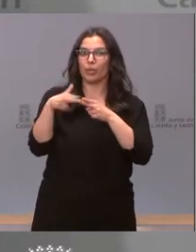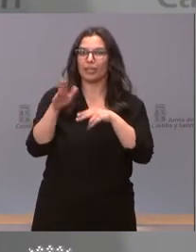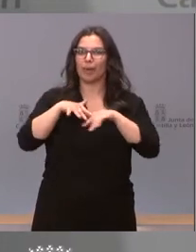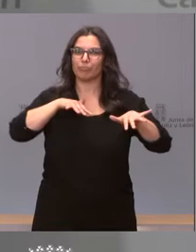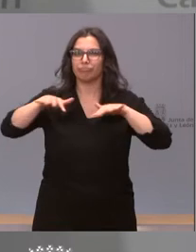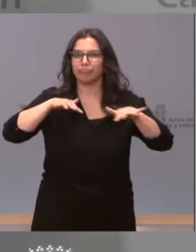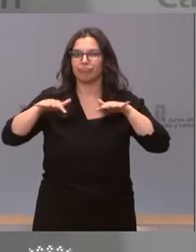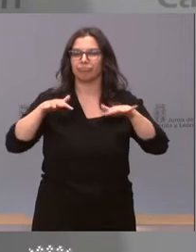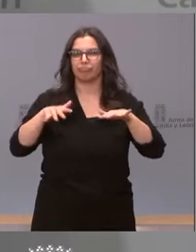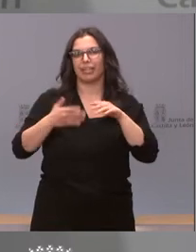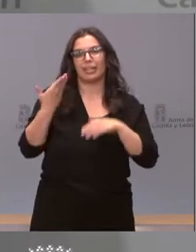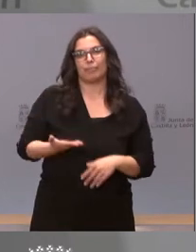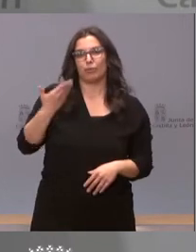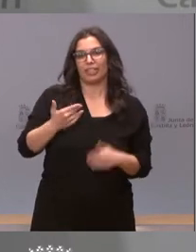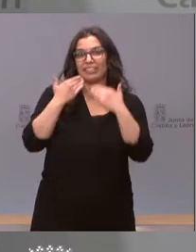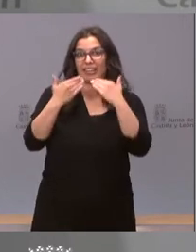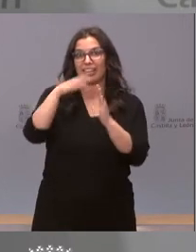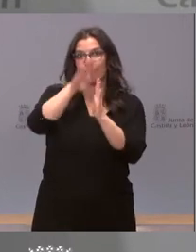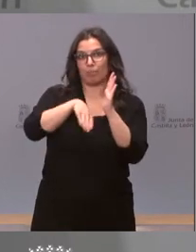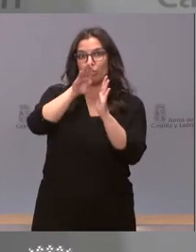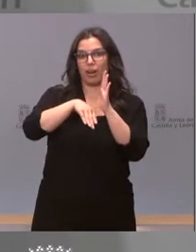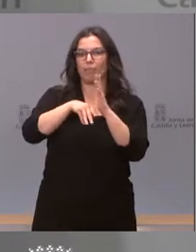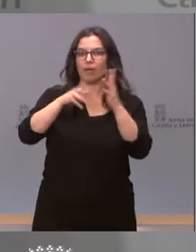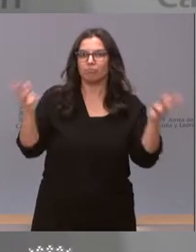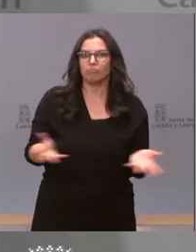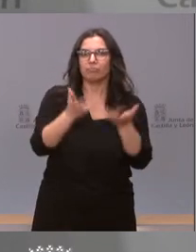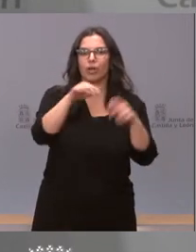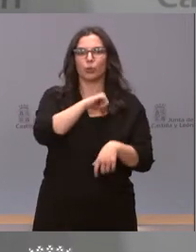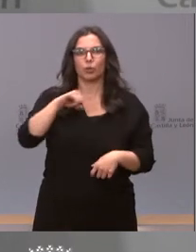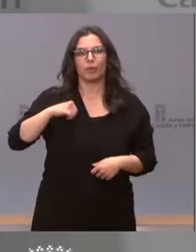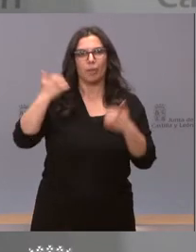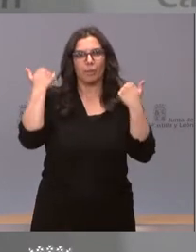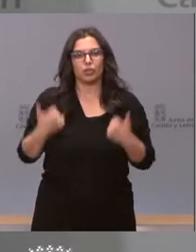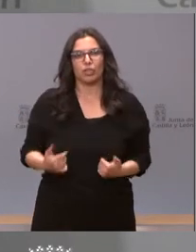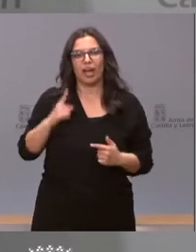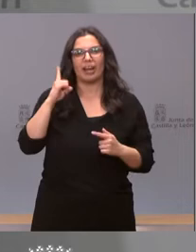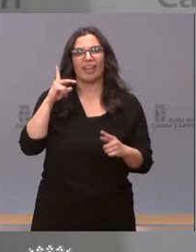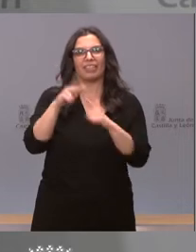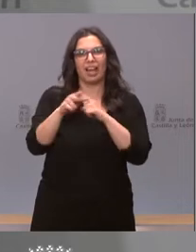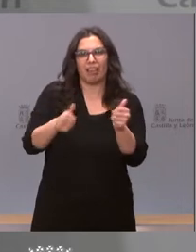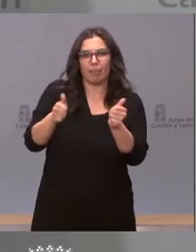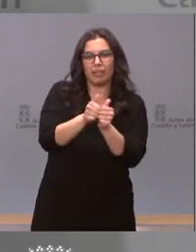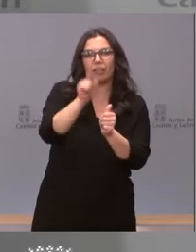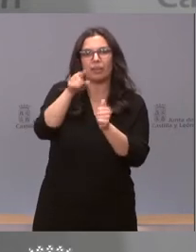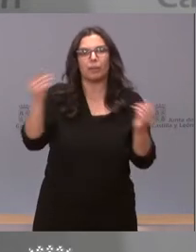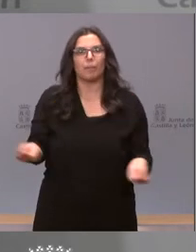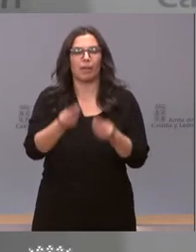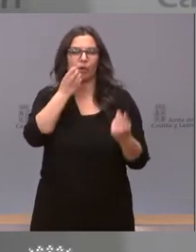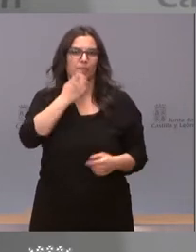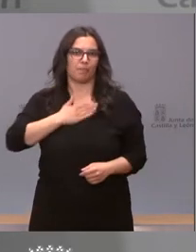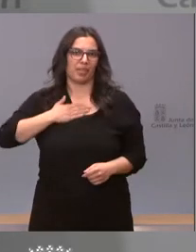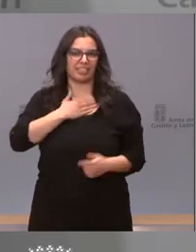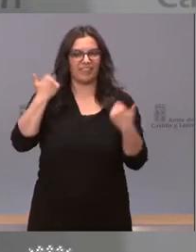envejecimiento activo a través de programas que fomentan la promoción de la autonomía personal, la prevención de la dependencia y la mejora del bienestar